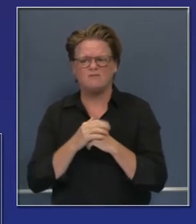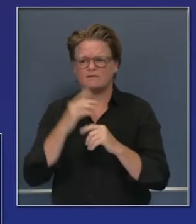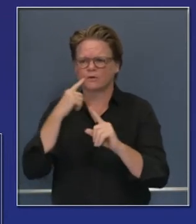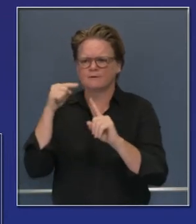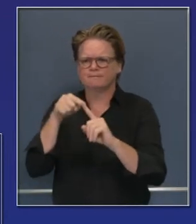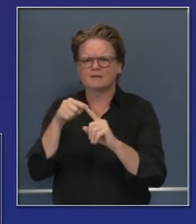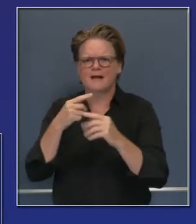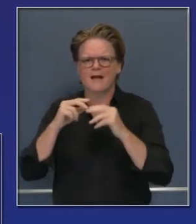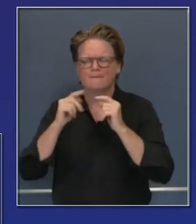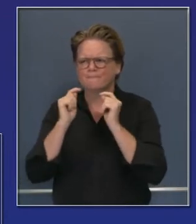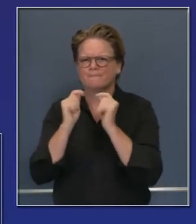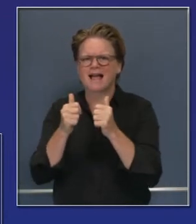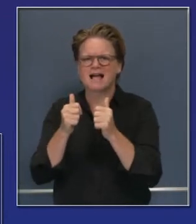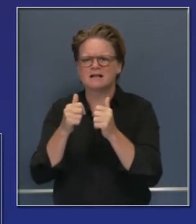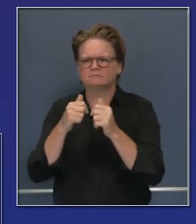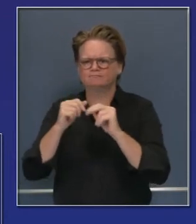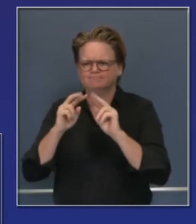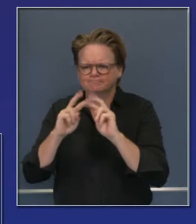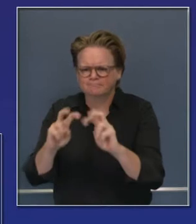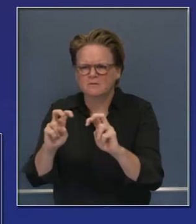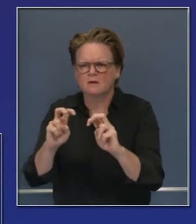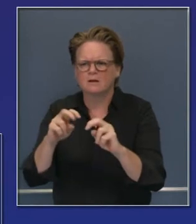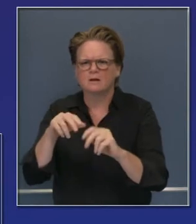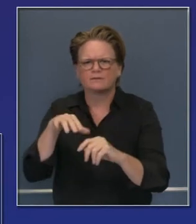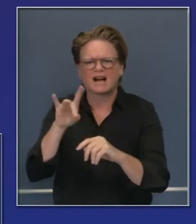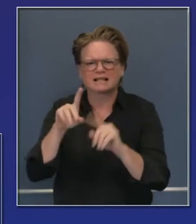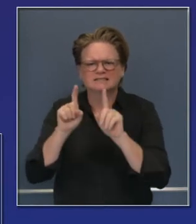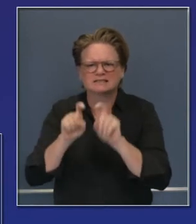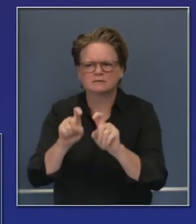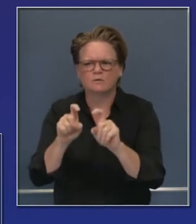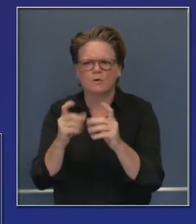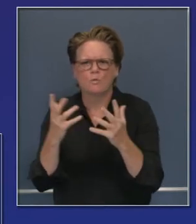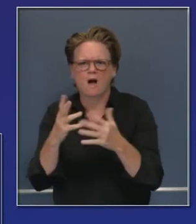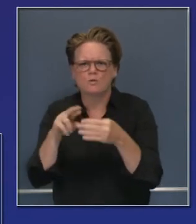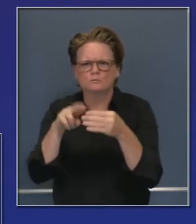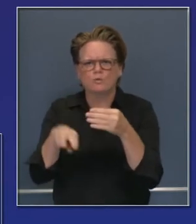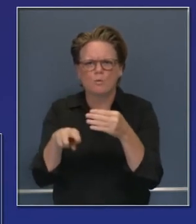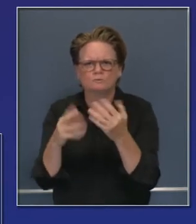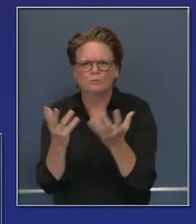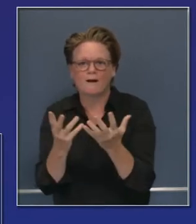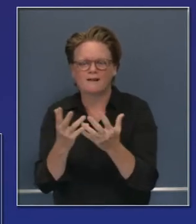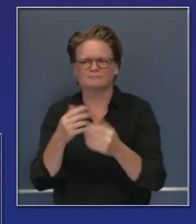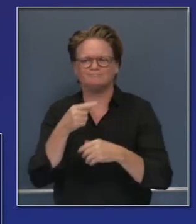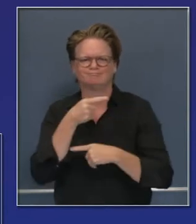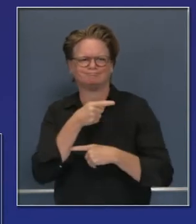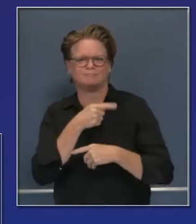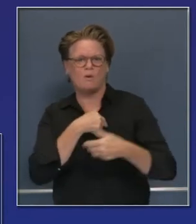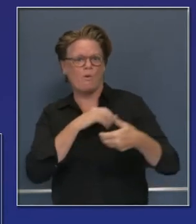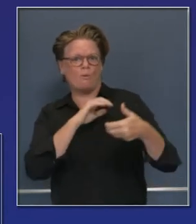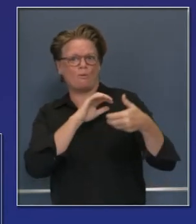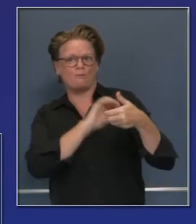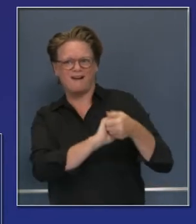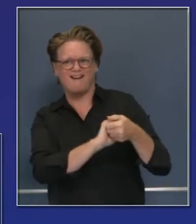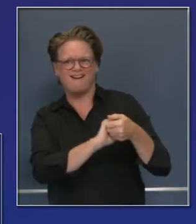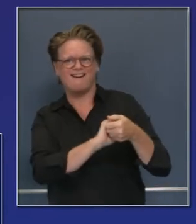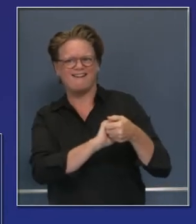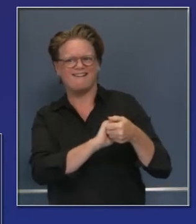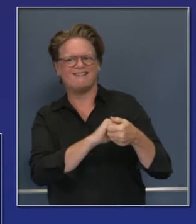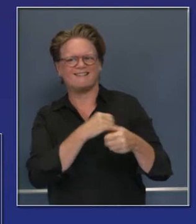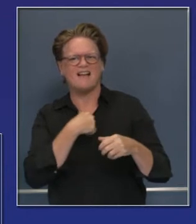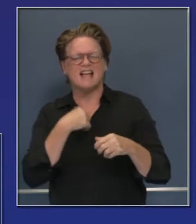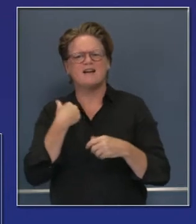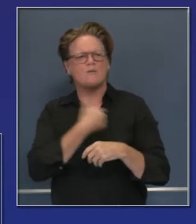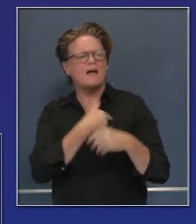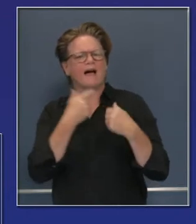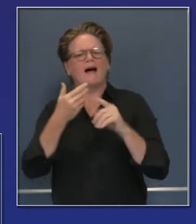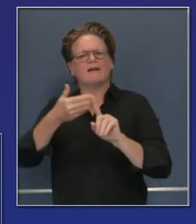como consecuencia, el desarrollo de este trabajo conjunto por varios años y la investigación de lo que está disponible en el